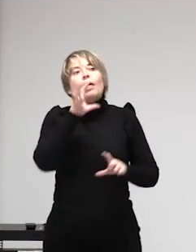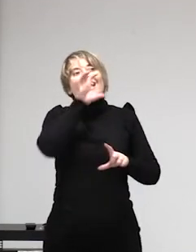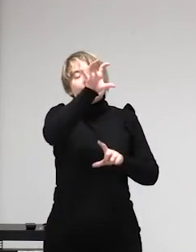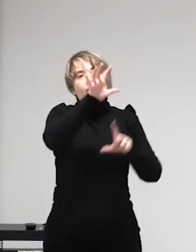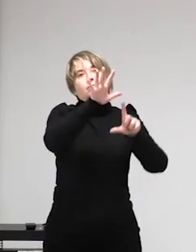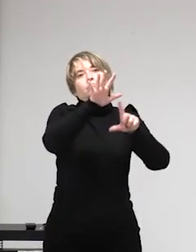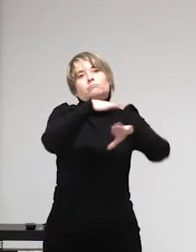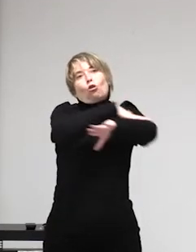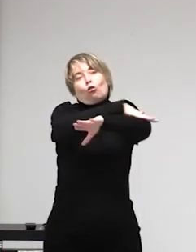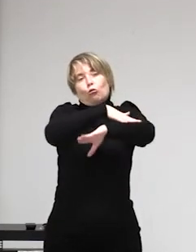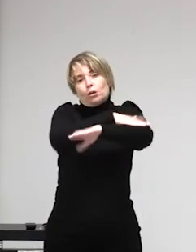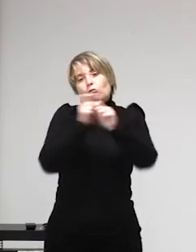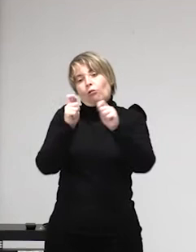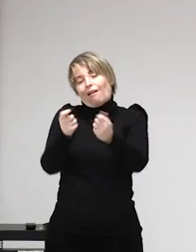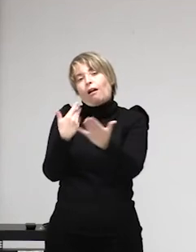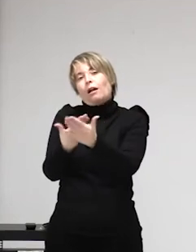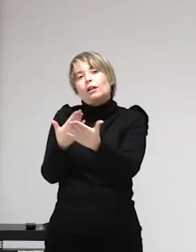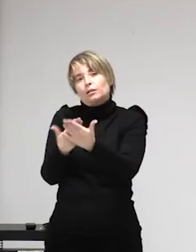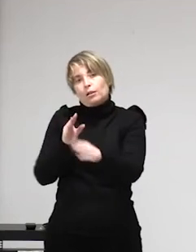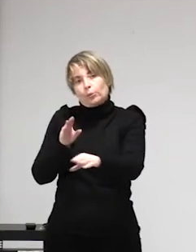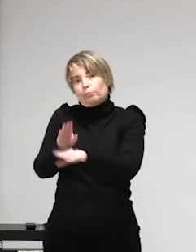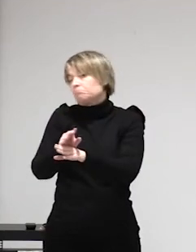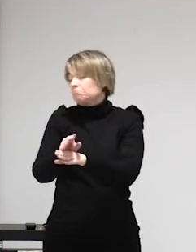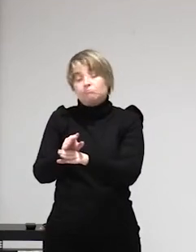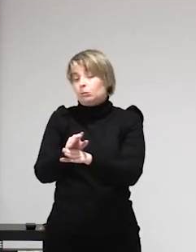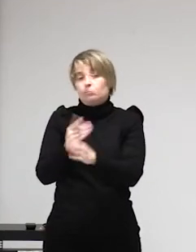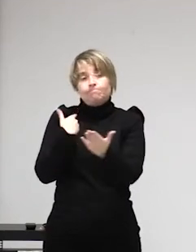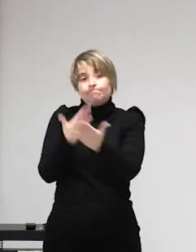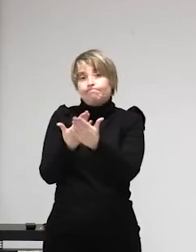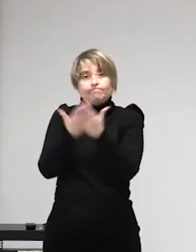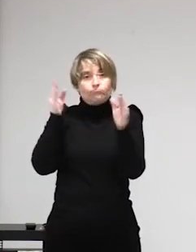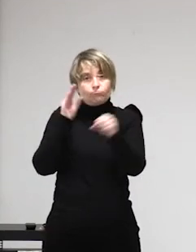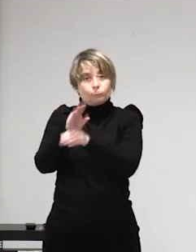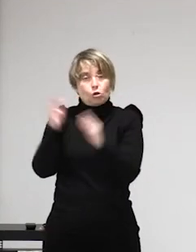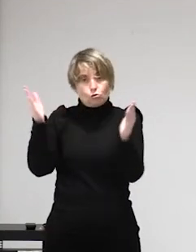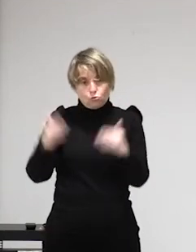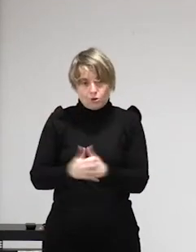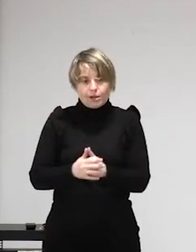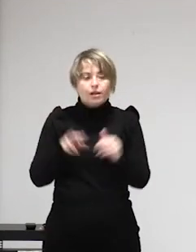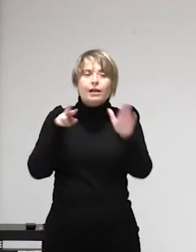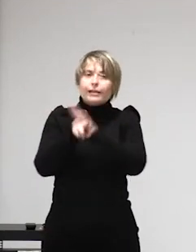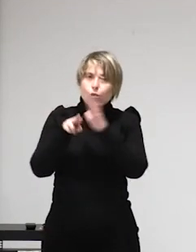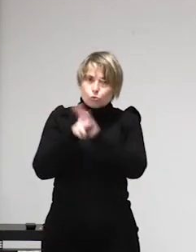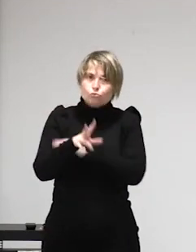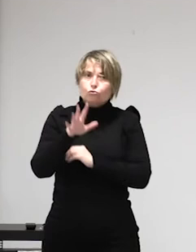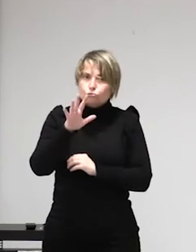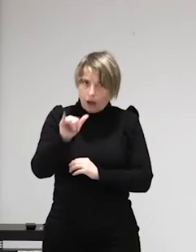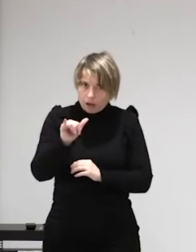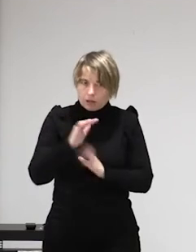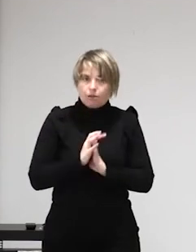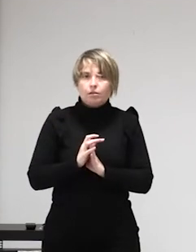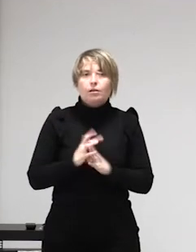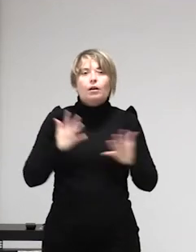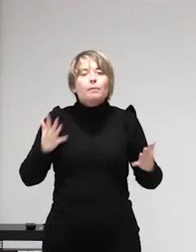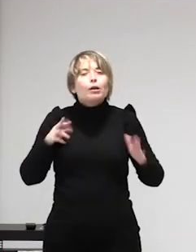exigimos al estado que les dé una alternativa laboral pero una alternativa laboral que no sea ni feminizada ni precaria de